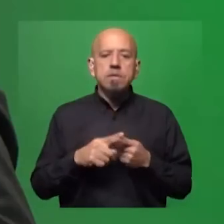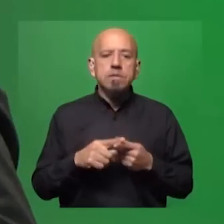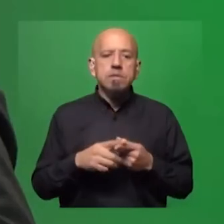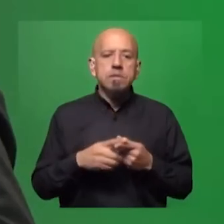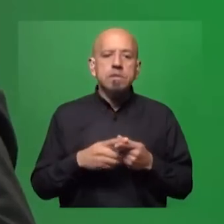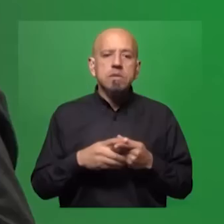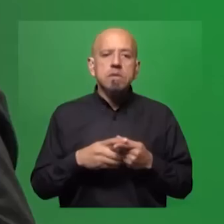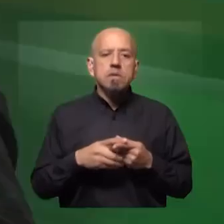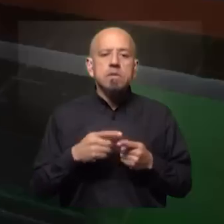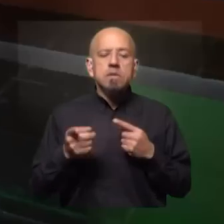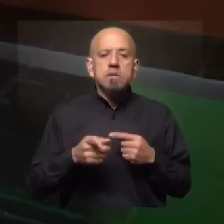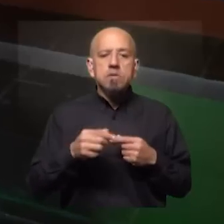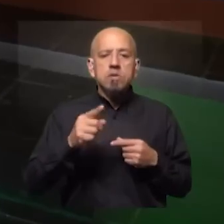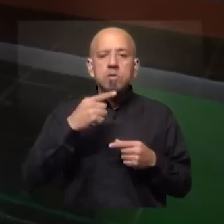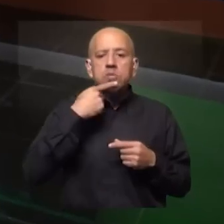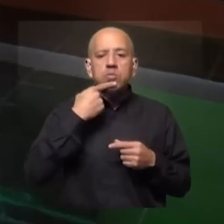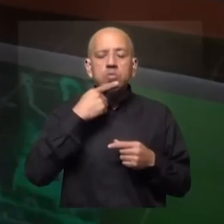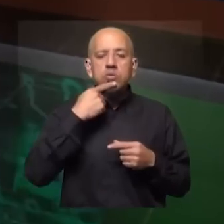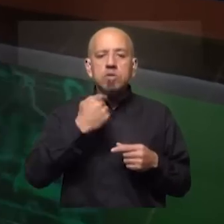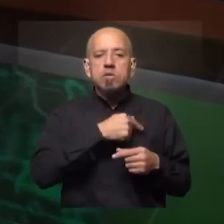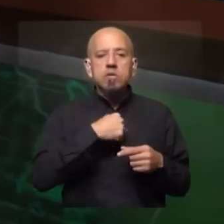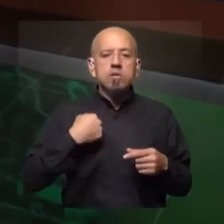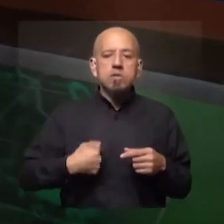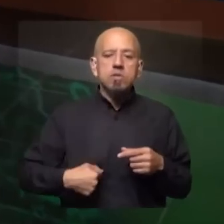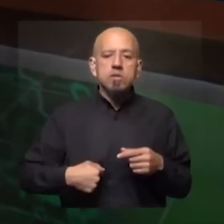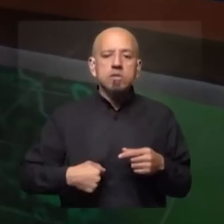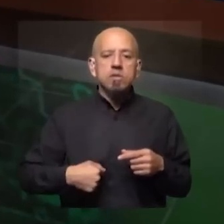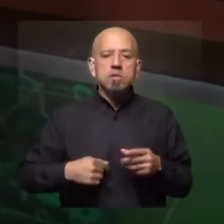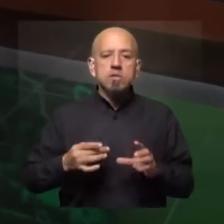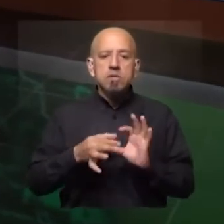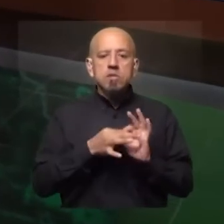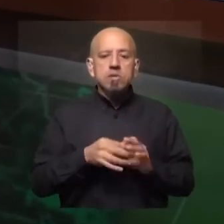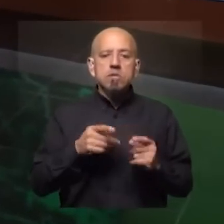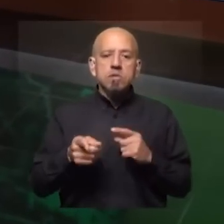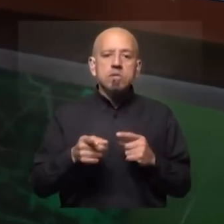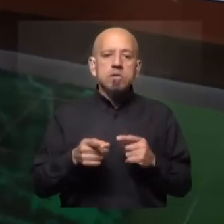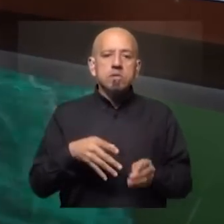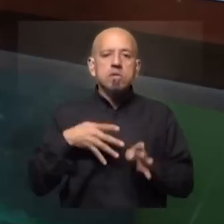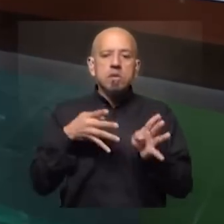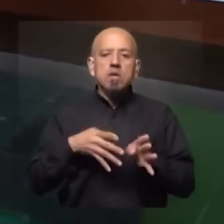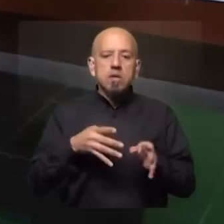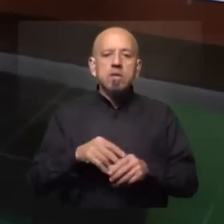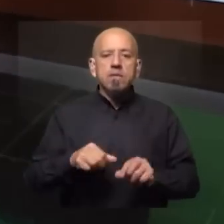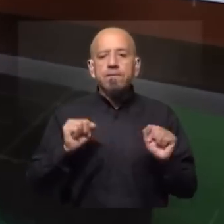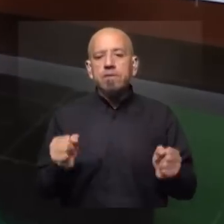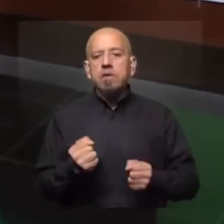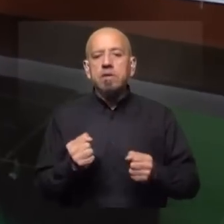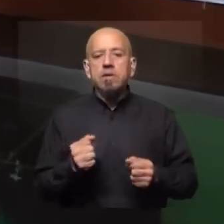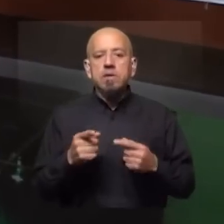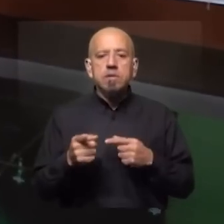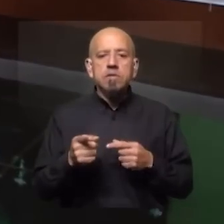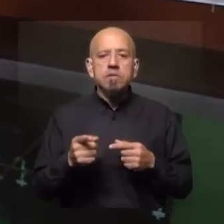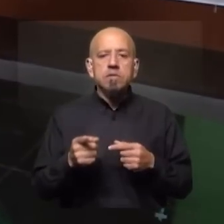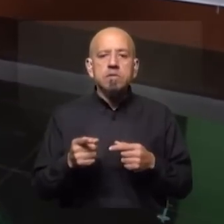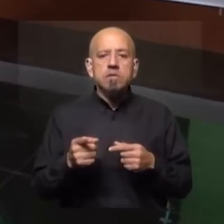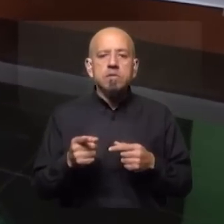Y últimamente Rusia y China, ¿no? Rusia, Unión Soviética en su versión de Guerra Fría. Rusia, de hecho,